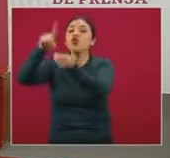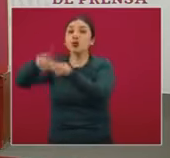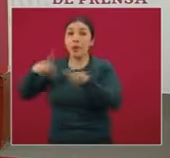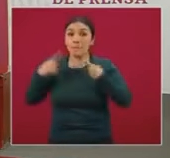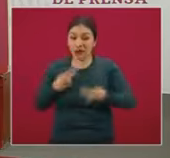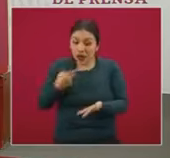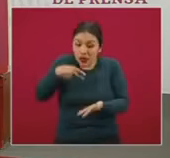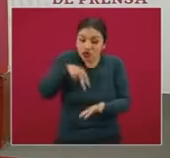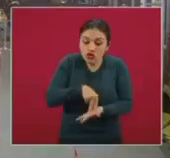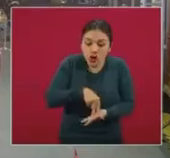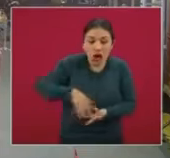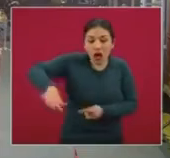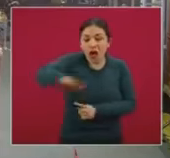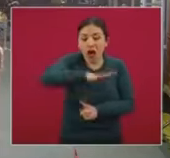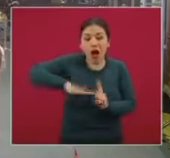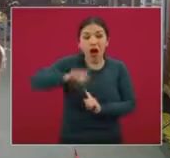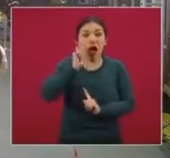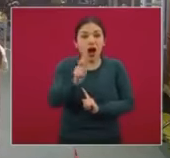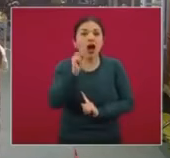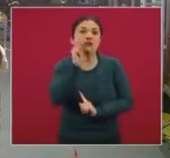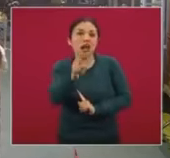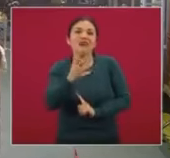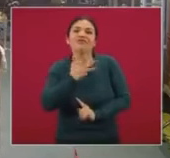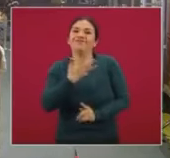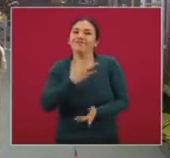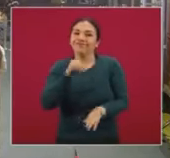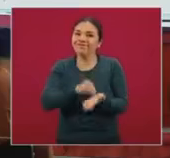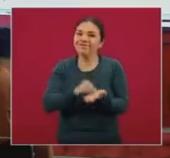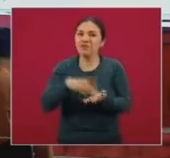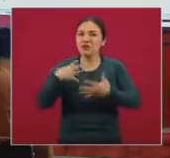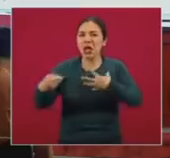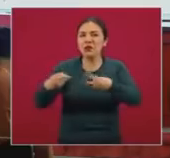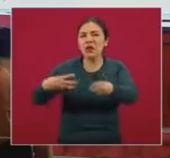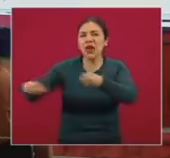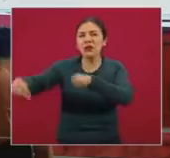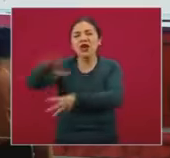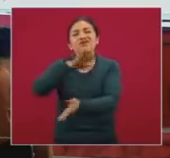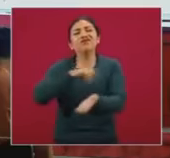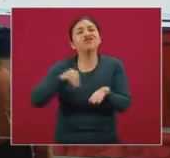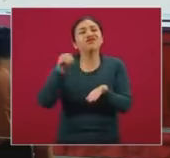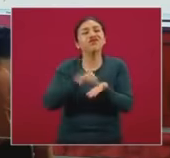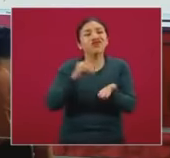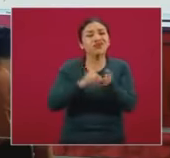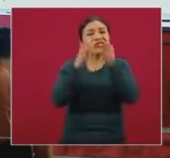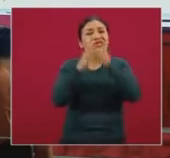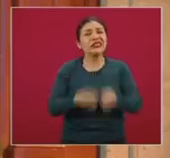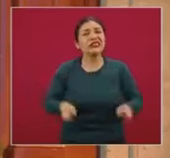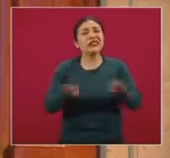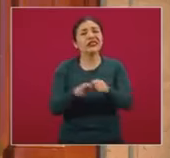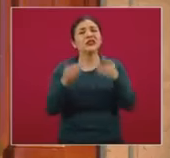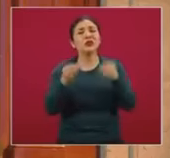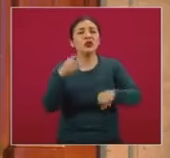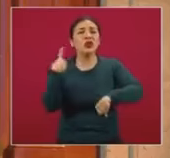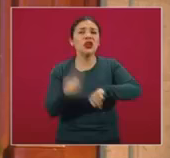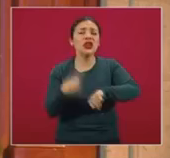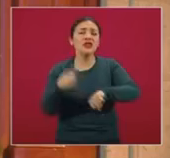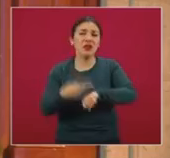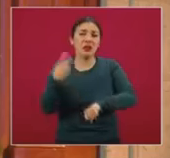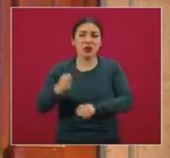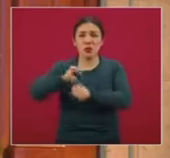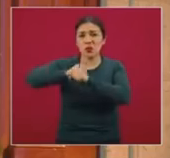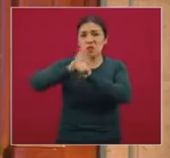persona se encuentre, podemos ver que todavía hay una transmisión y una actividad importante de la pandemia de COVID